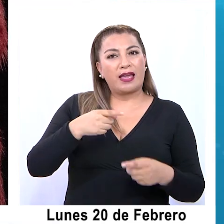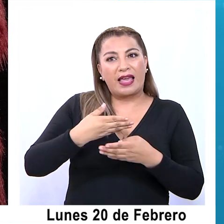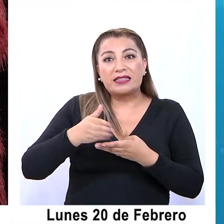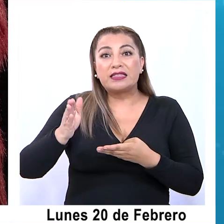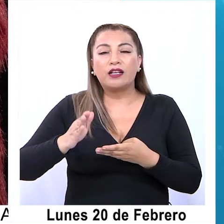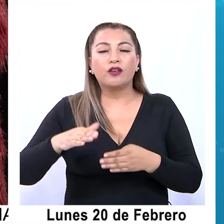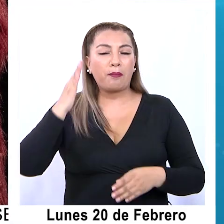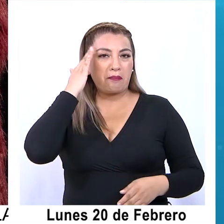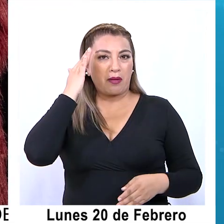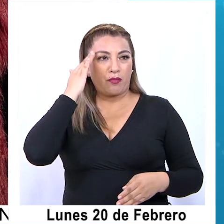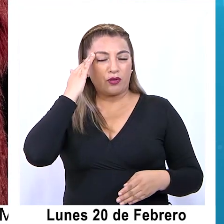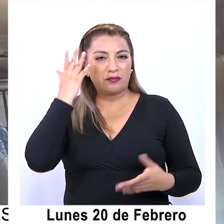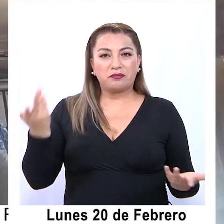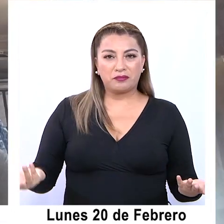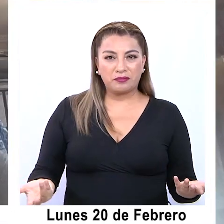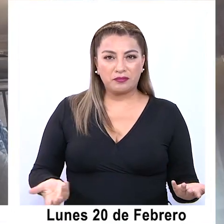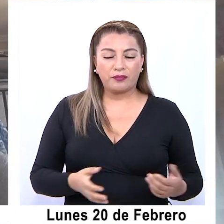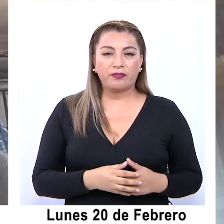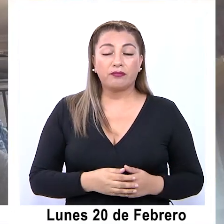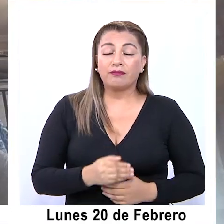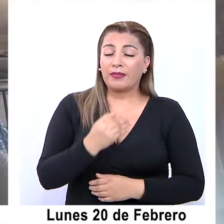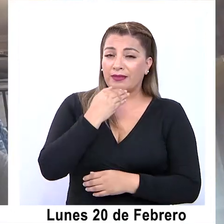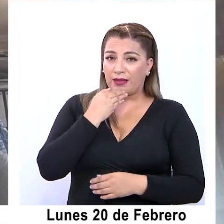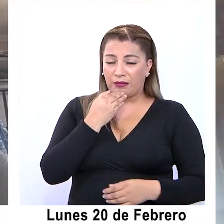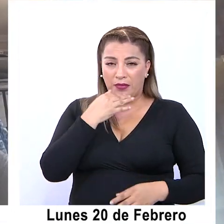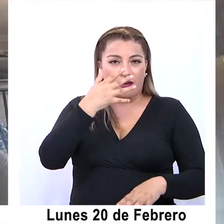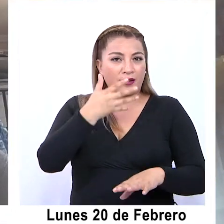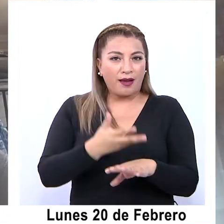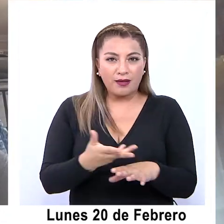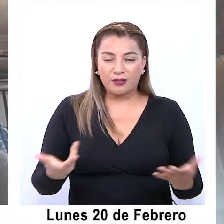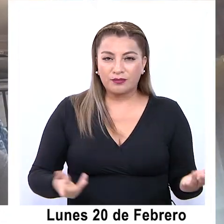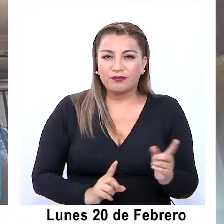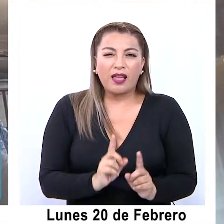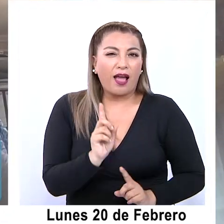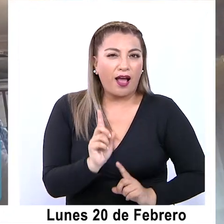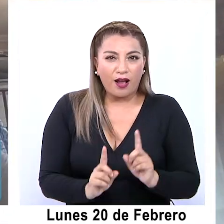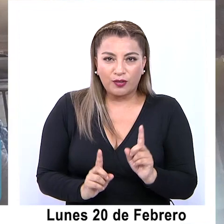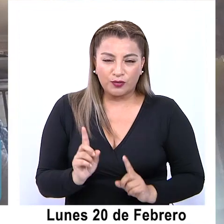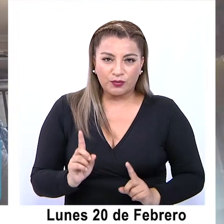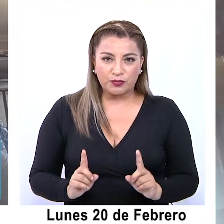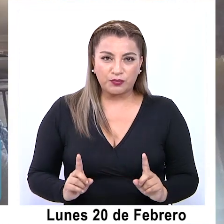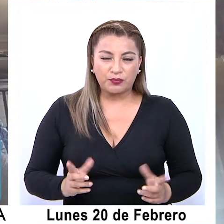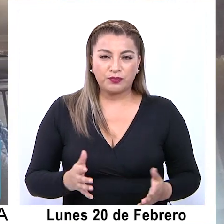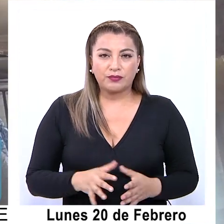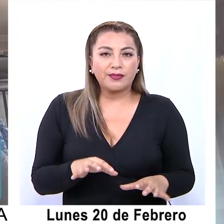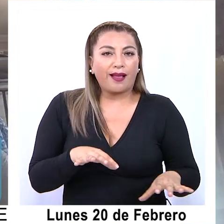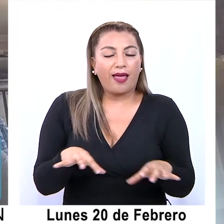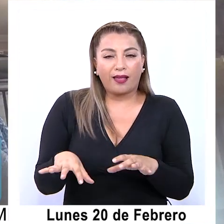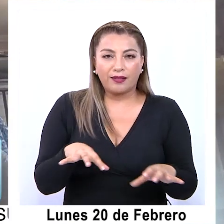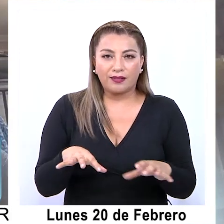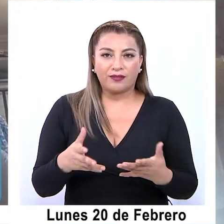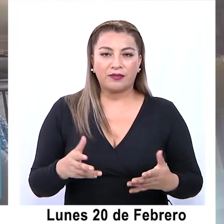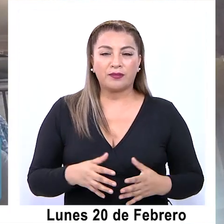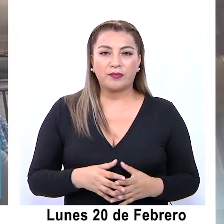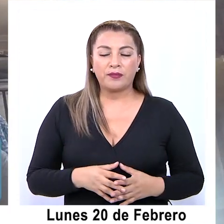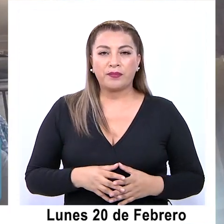colectivo Máquina II. Y también vamos a tener algunas actividades